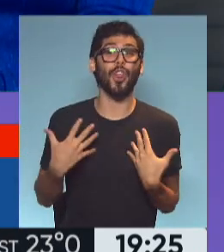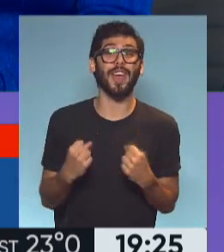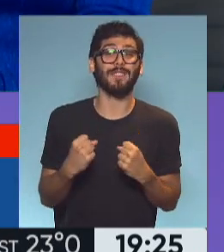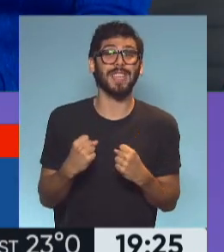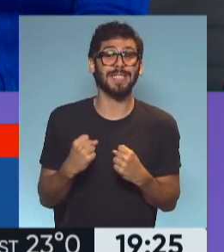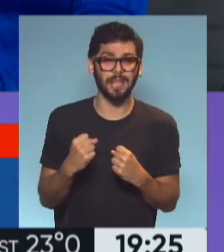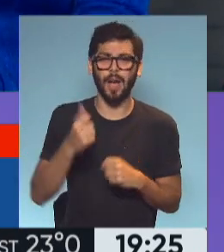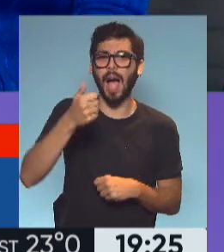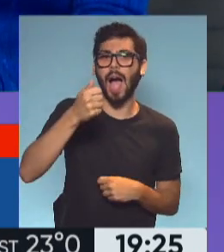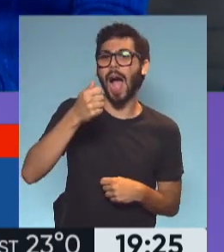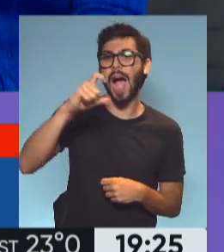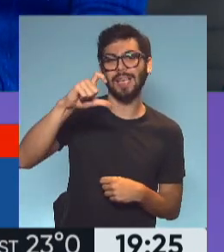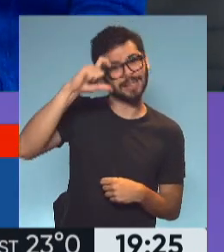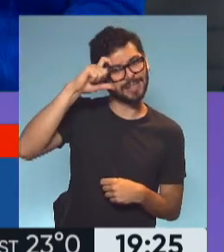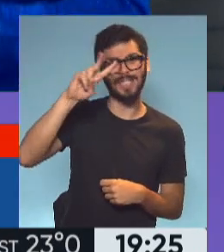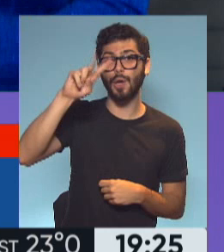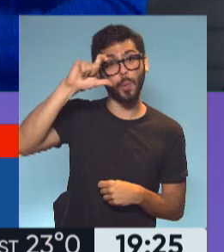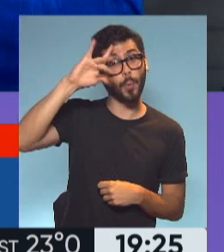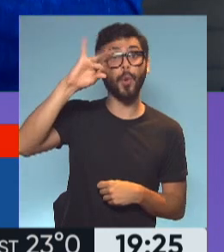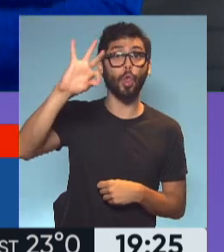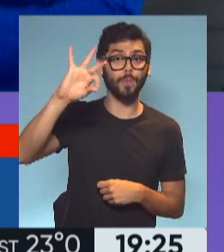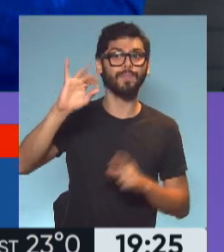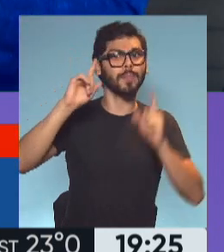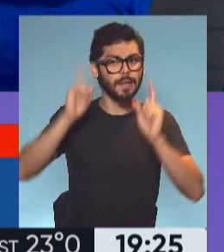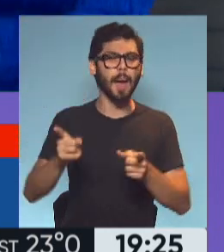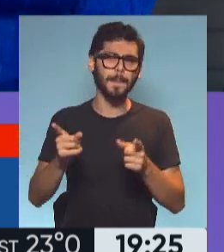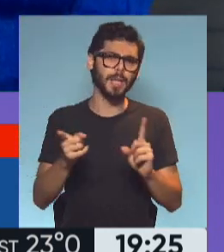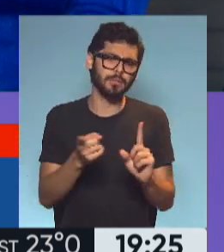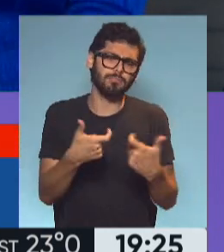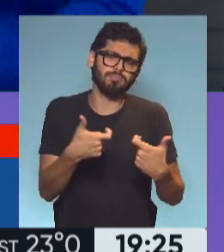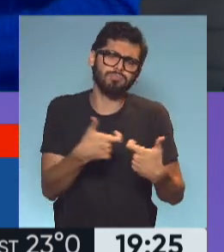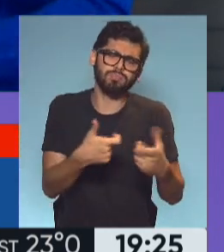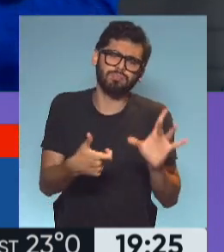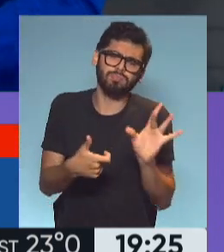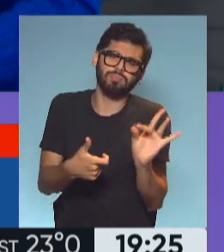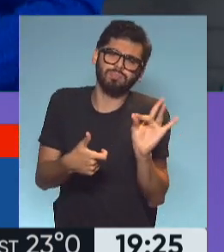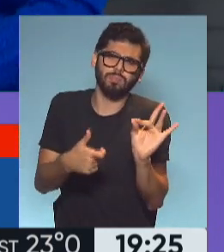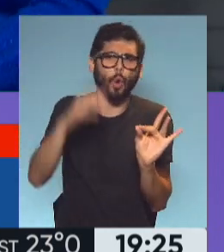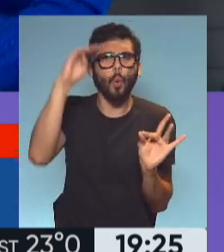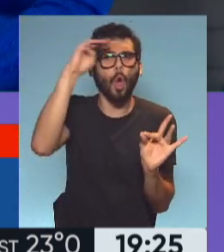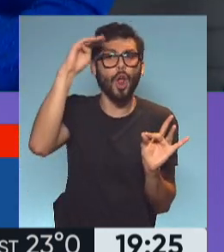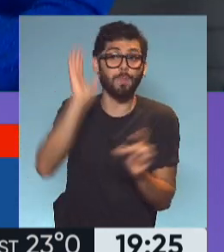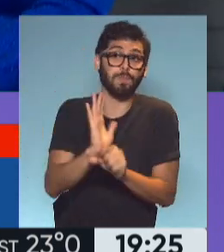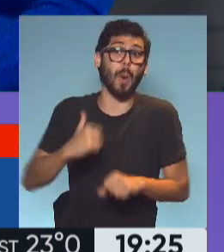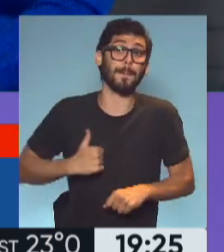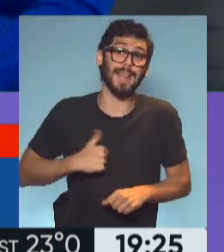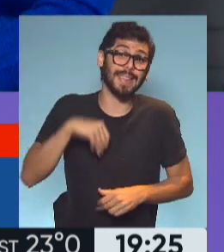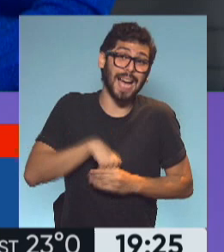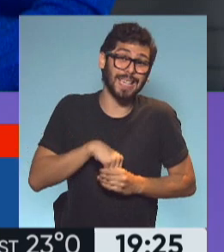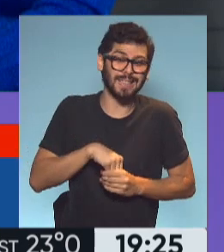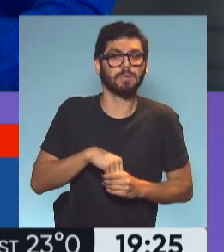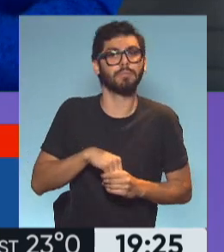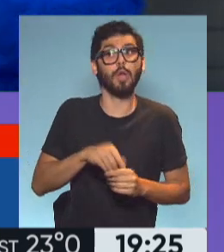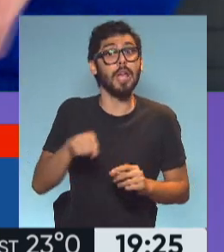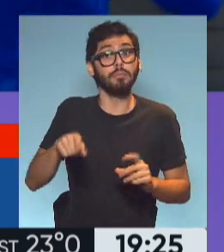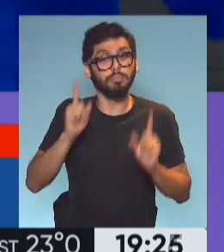Fernando Acevedo, que también era una ala dura del bolsonarismo, del ala militar dentro del gobierno, que da un